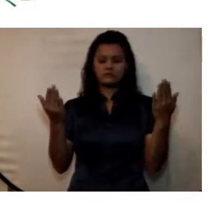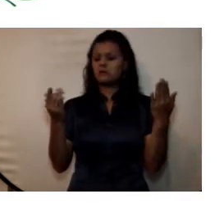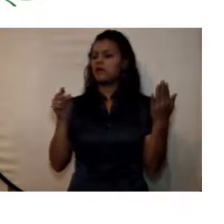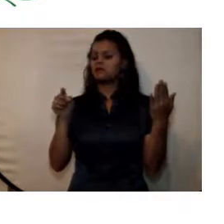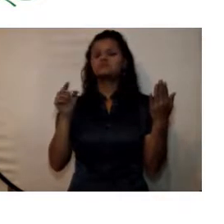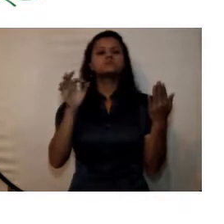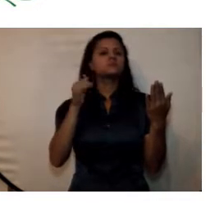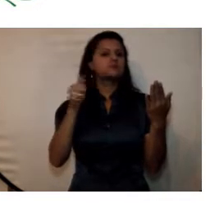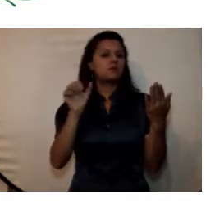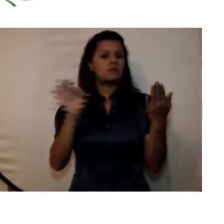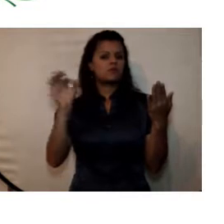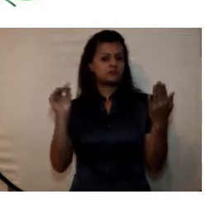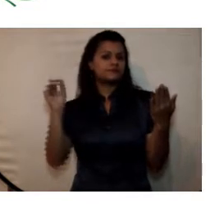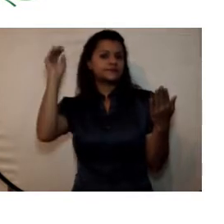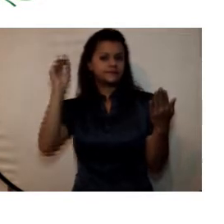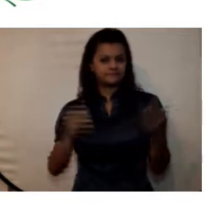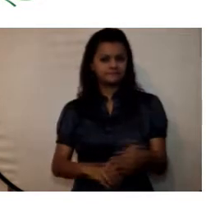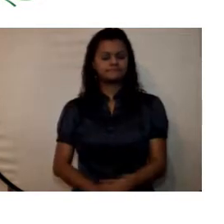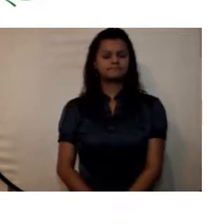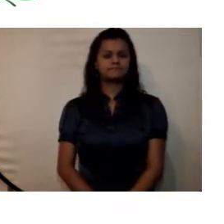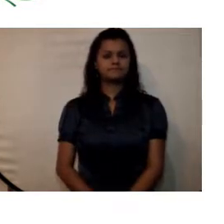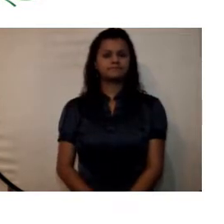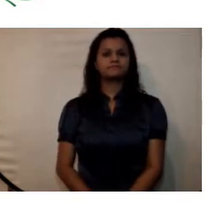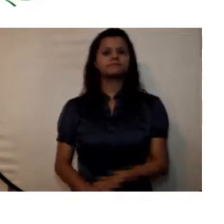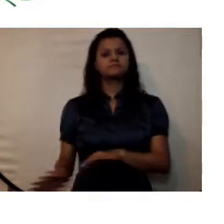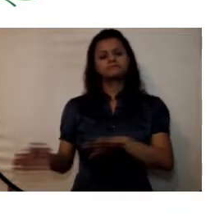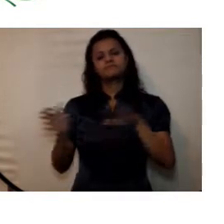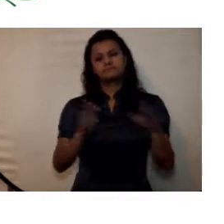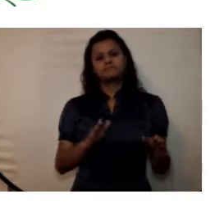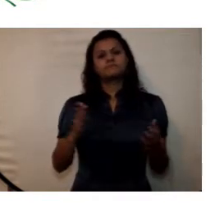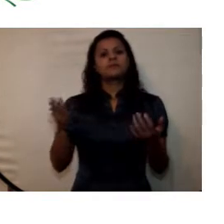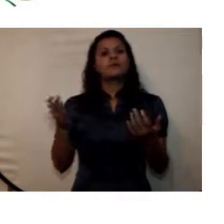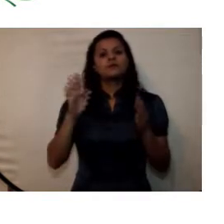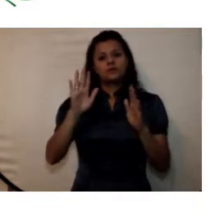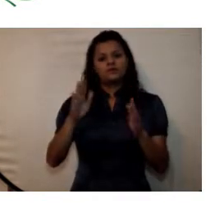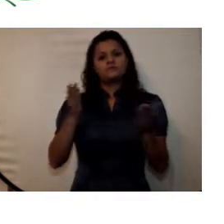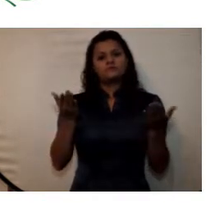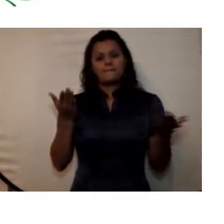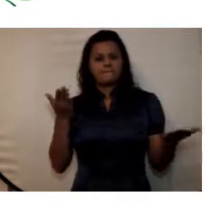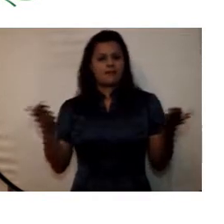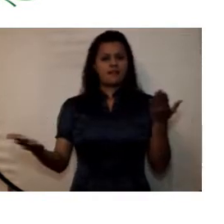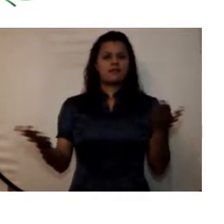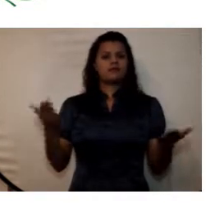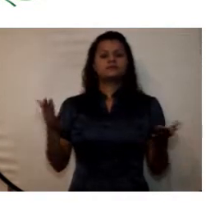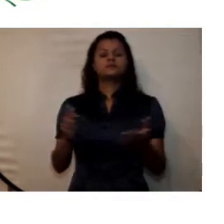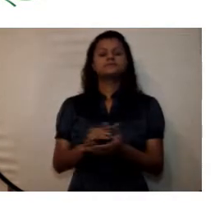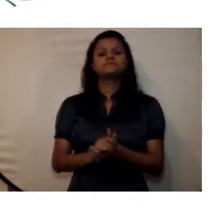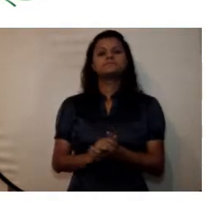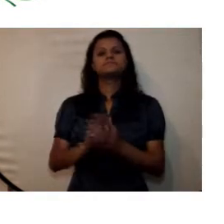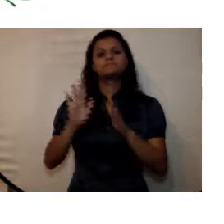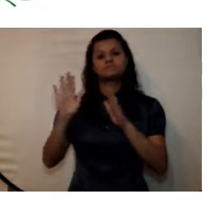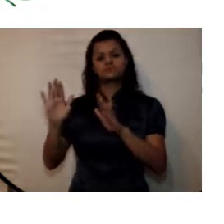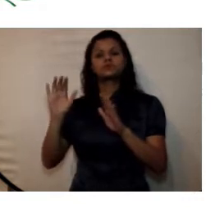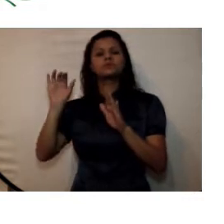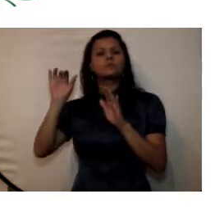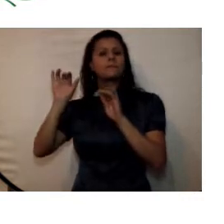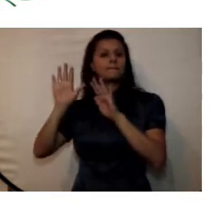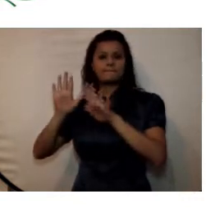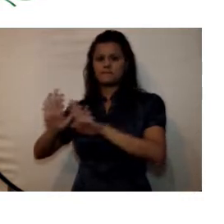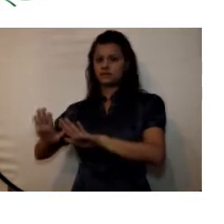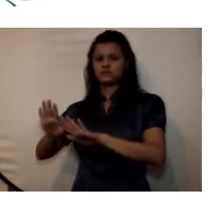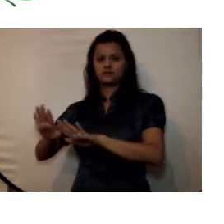Pasamos a la otra parte del balance que está constituida por el pasivo y patrimonio